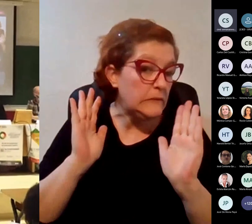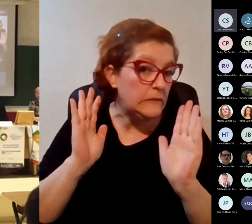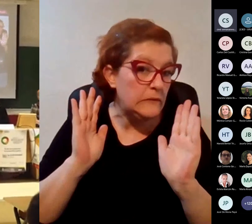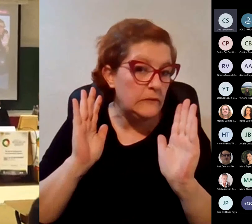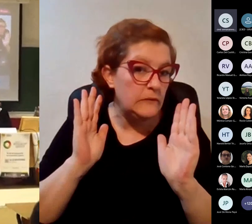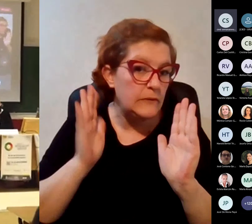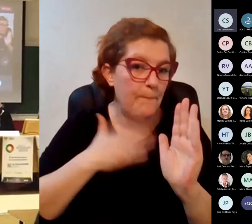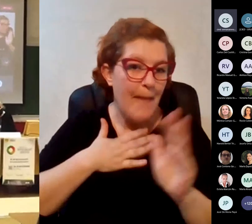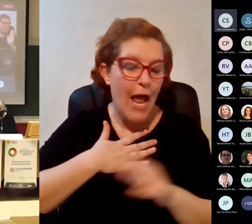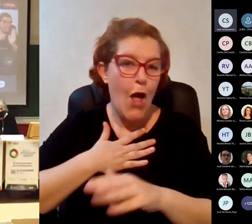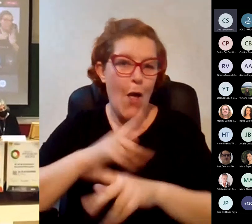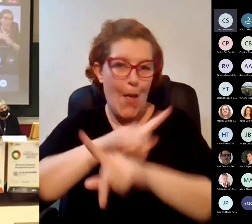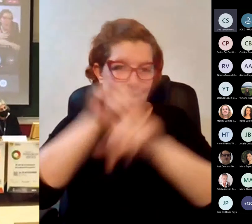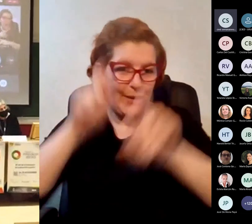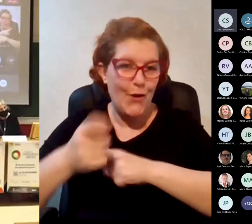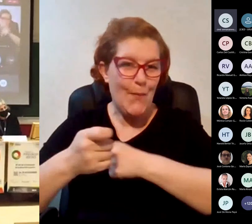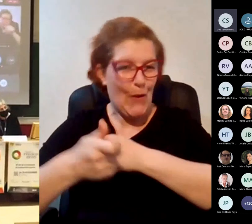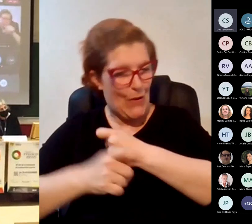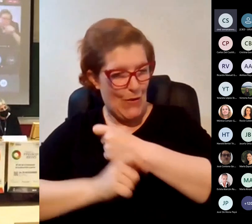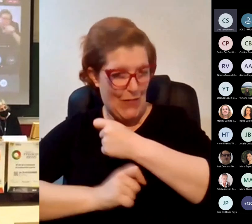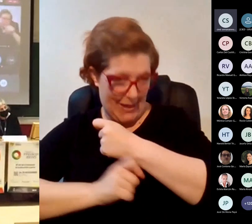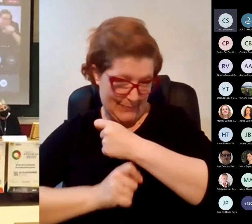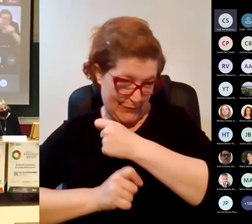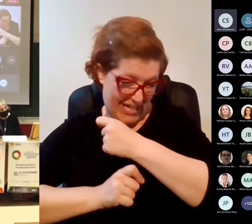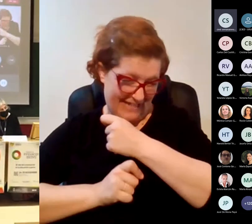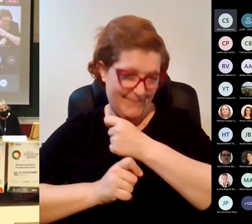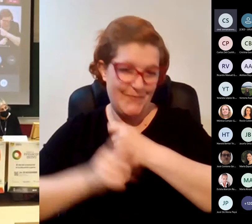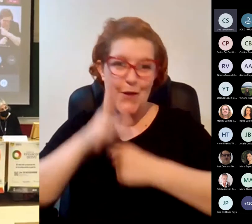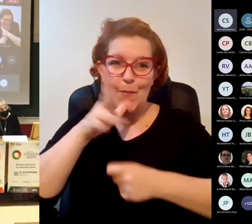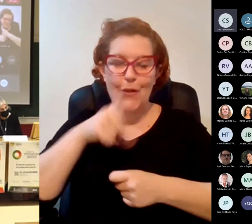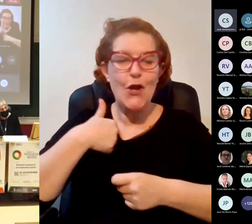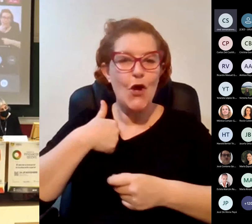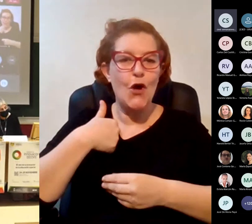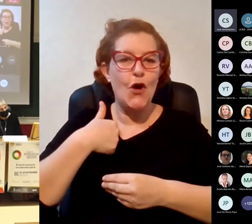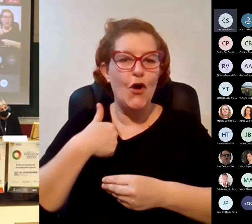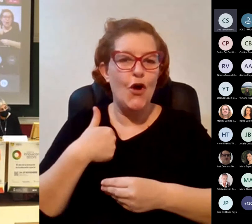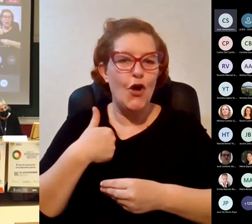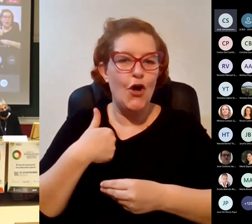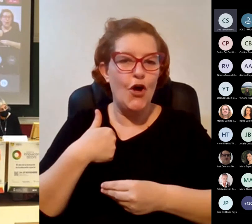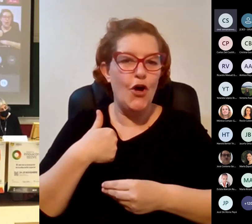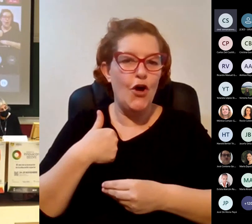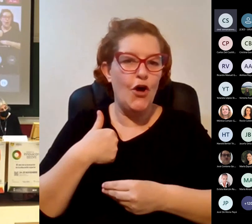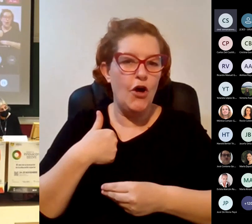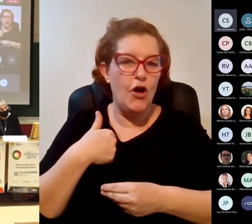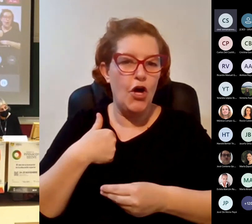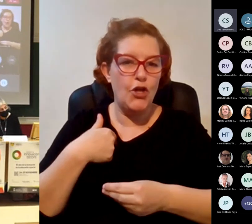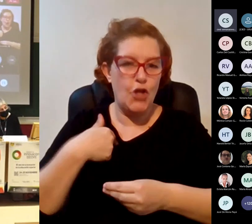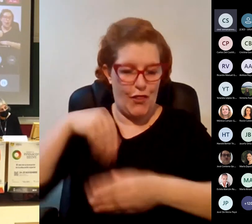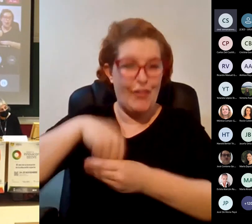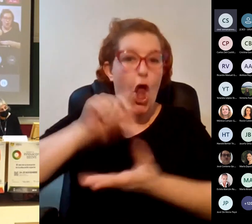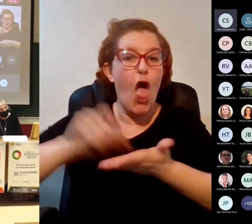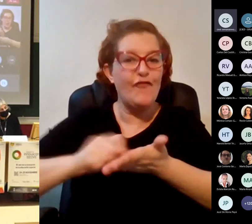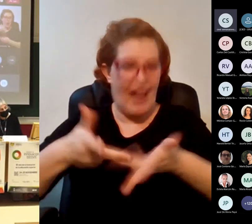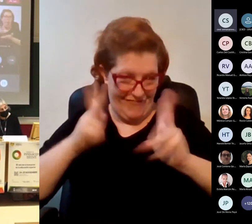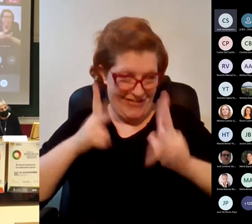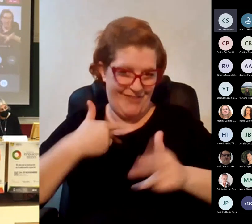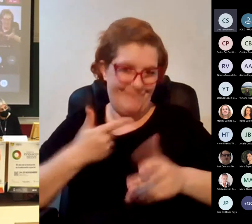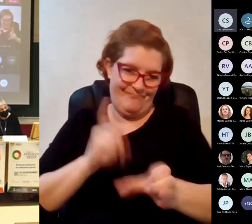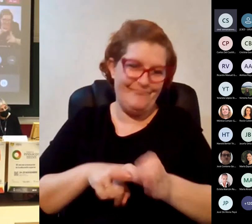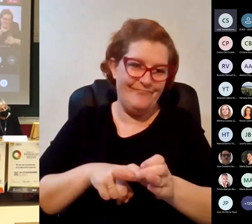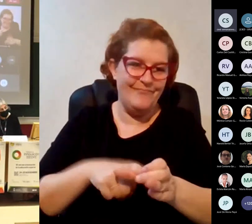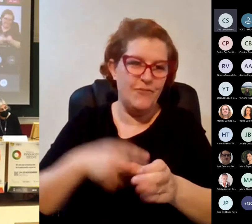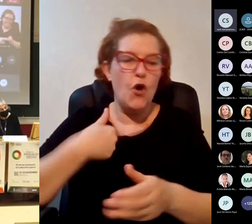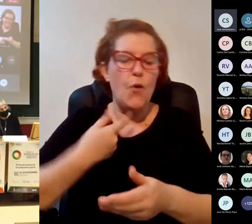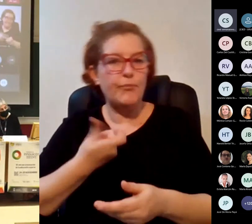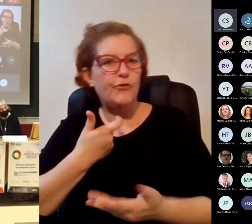lo mío va a ser una pregunta un poco tramposa porque yo soy parte de la OSE Libre y lo que me me